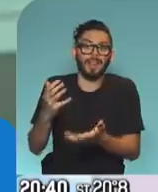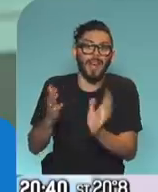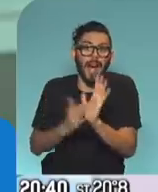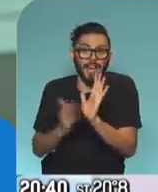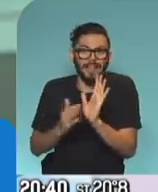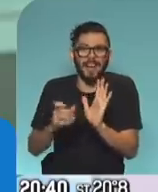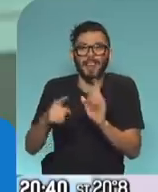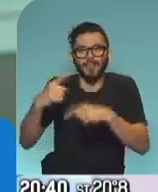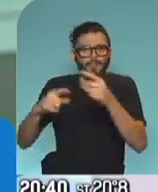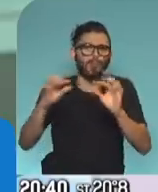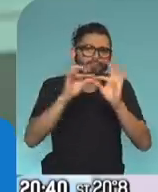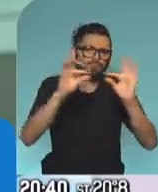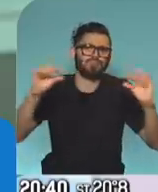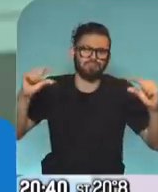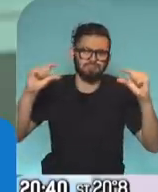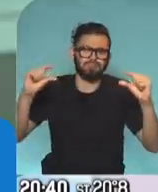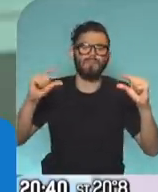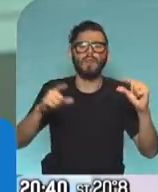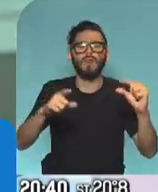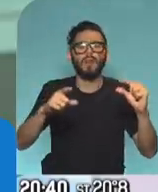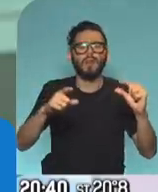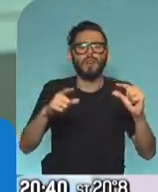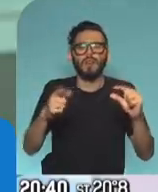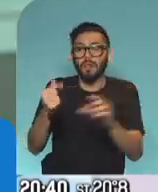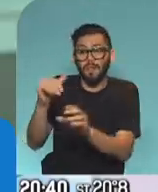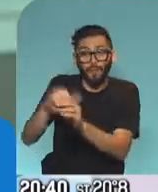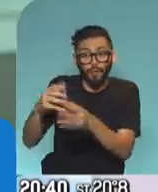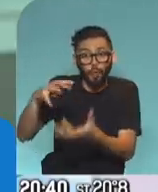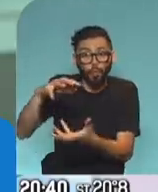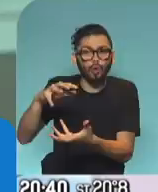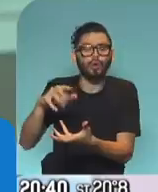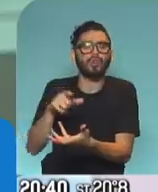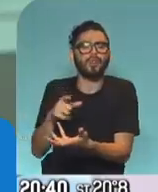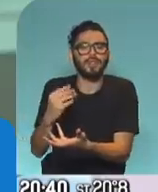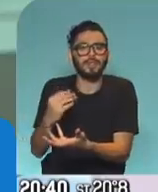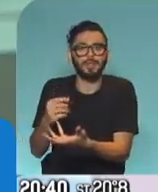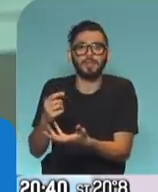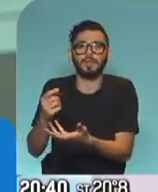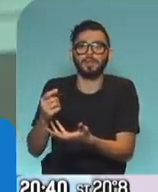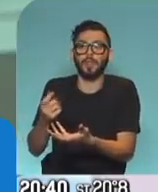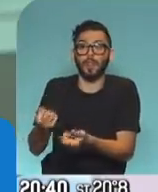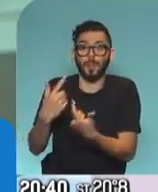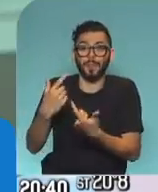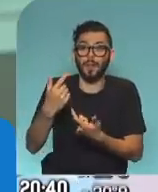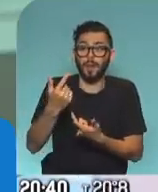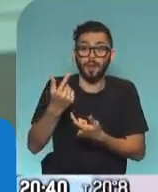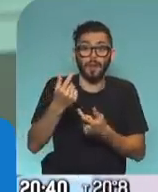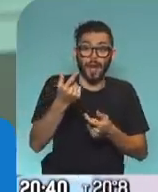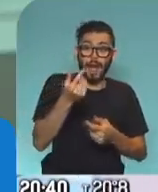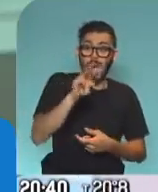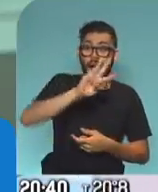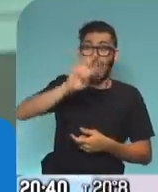nombrarlo tal cual el lenguaje técnico, que ha logrado que los créditos ANSES,